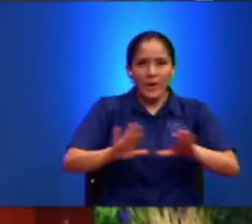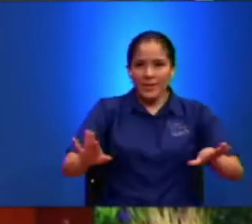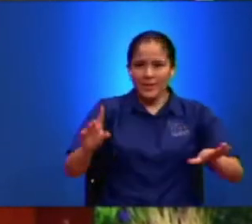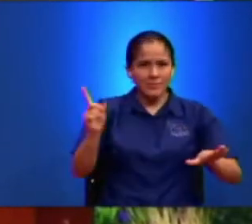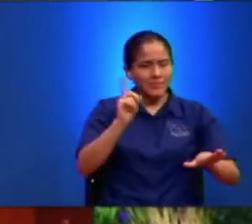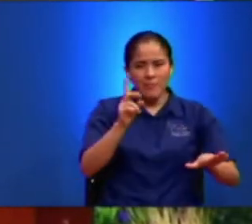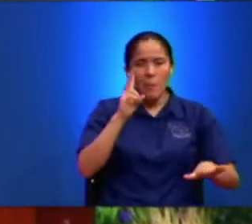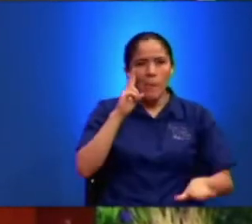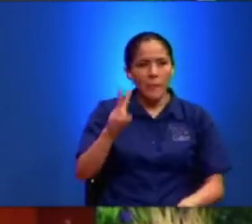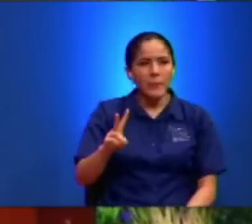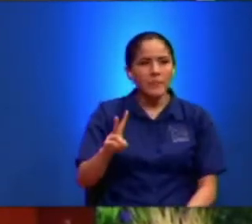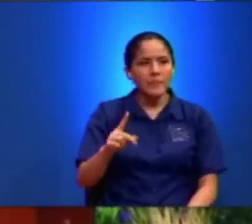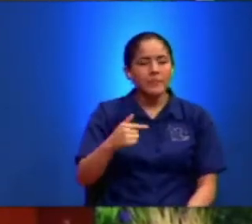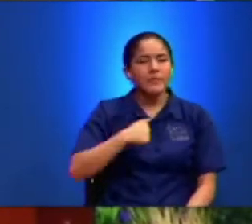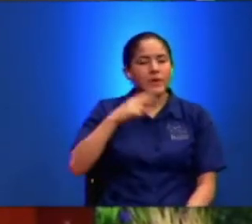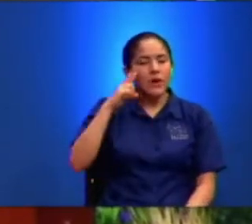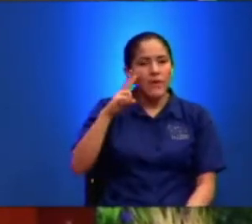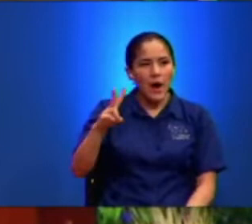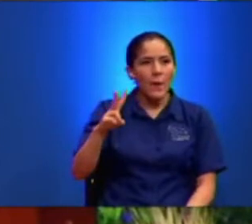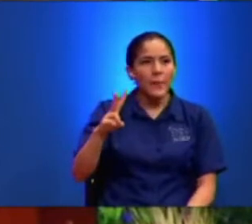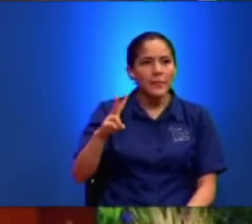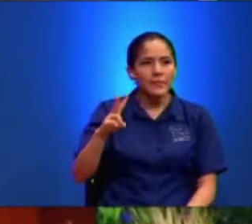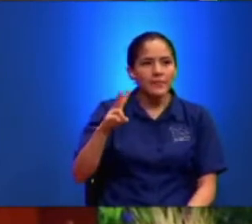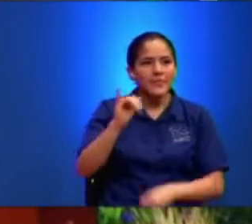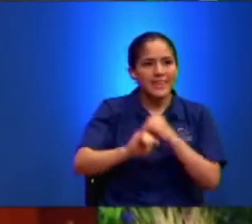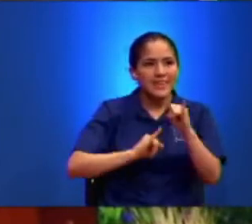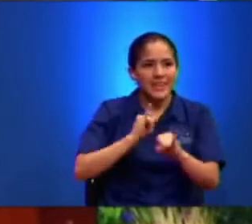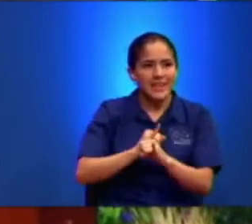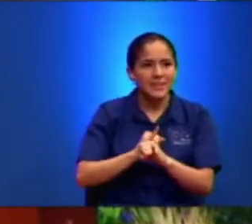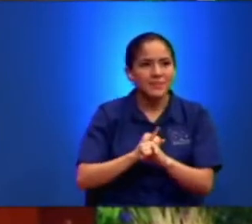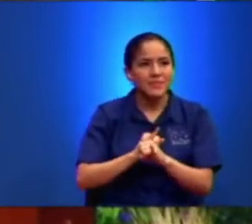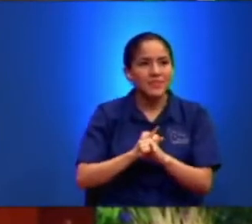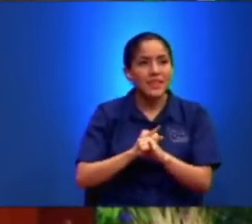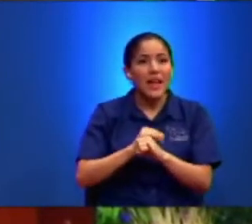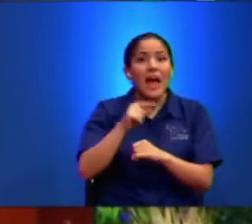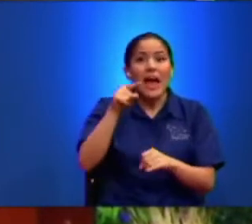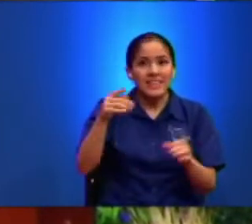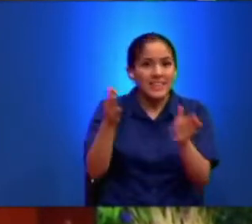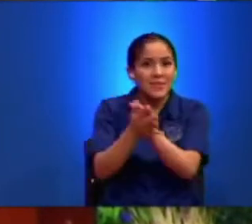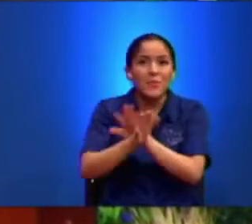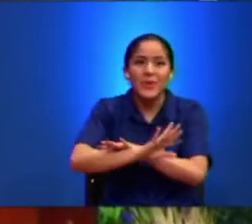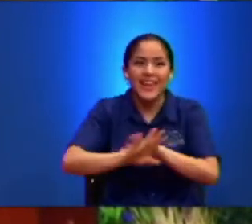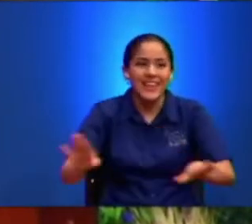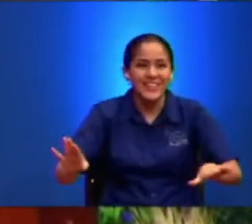veces En Internet En Las Redes Así Murieron Los Apóstoles Y Se Echan A Todos